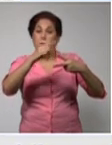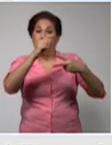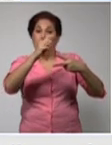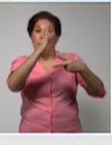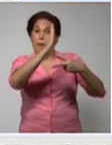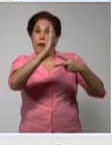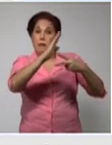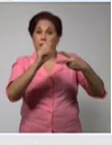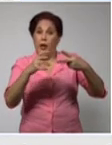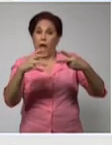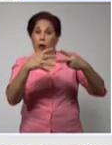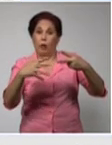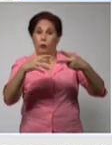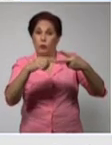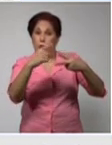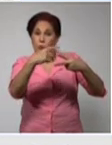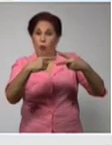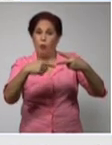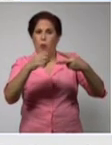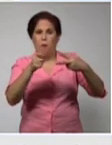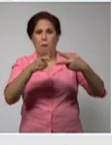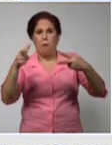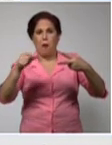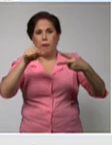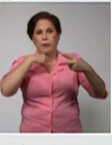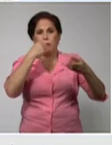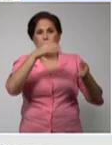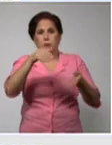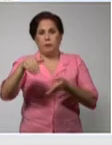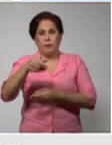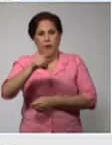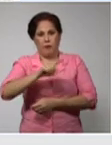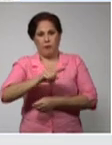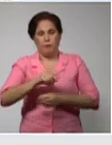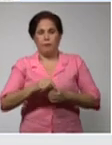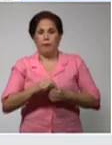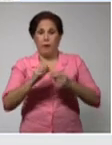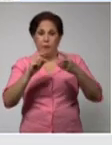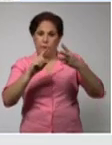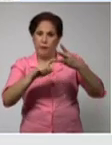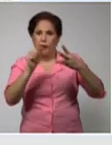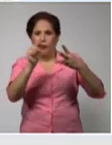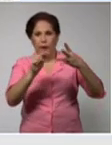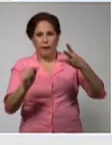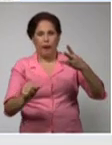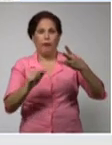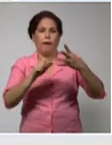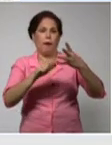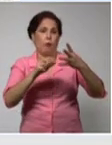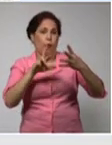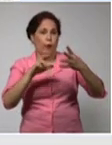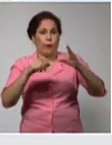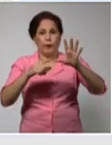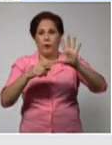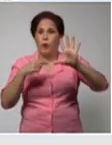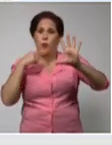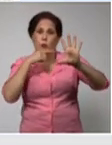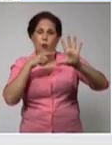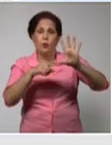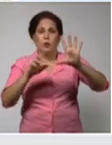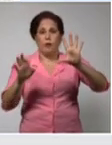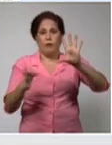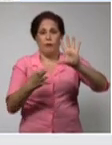los de mayor por ciento de fallecidos ayer les sigue Italia Polonia Rusia Francia